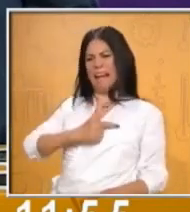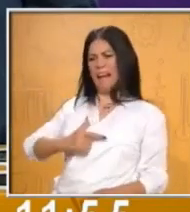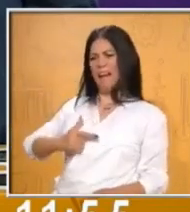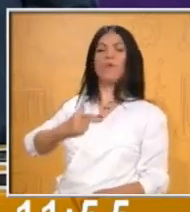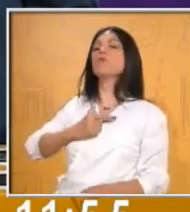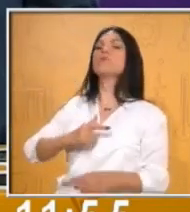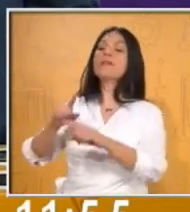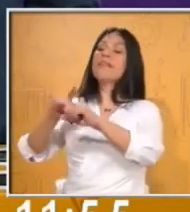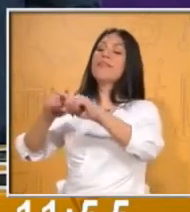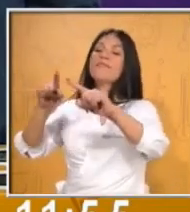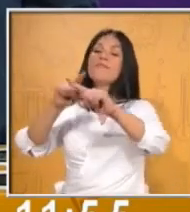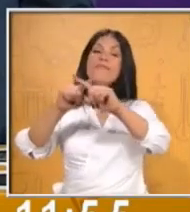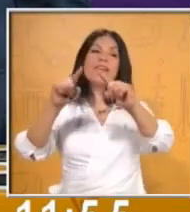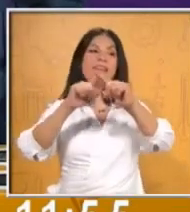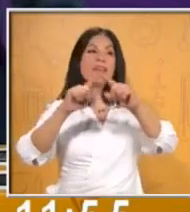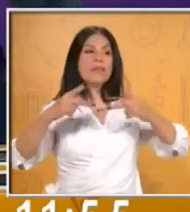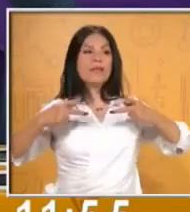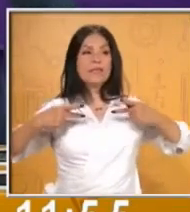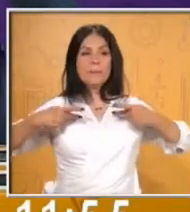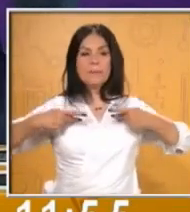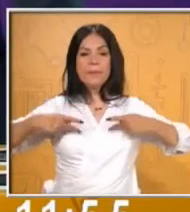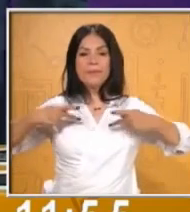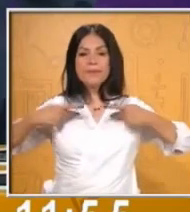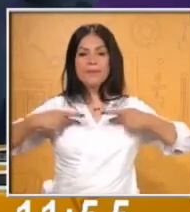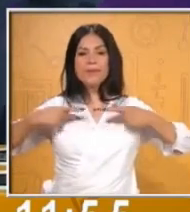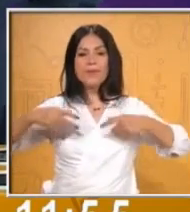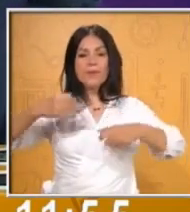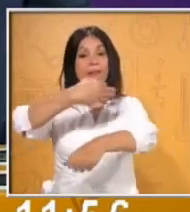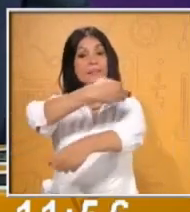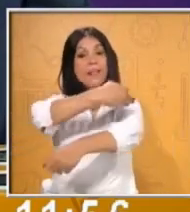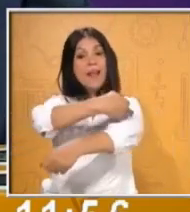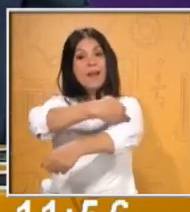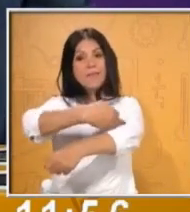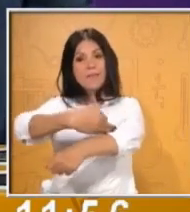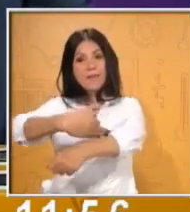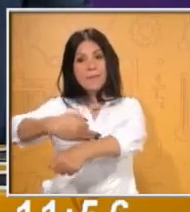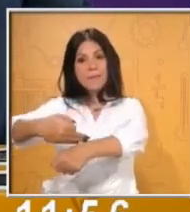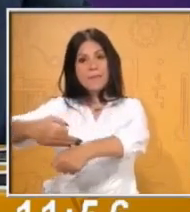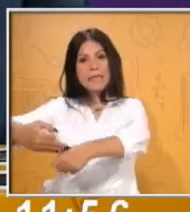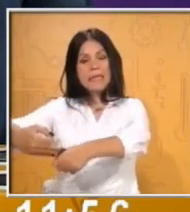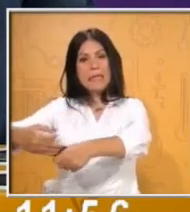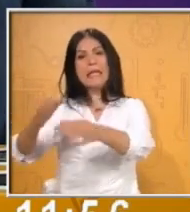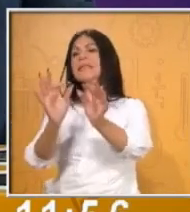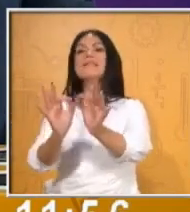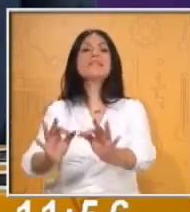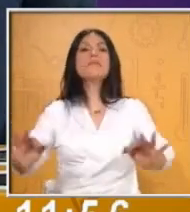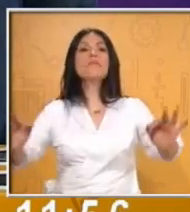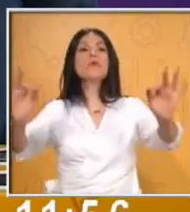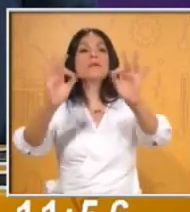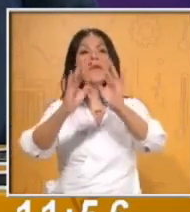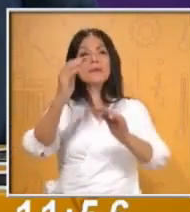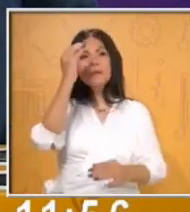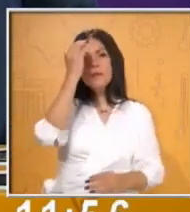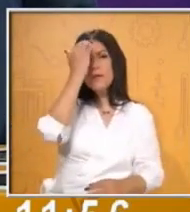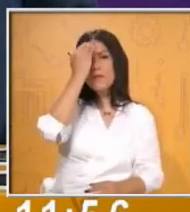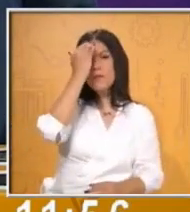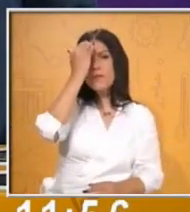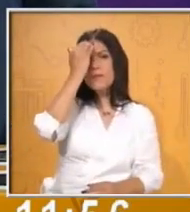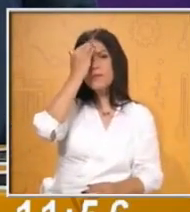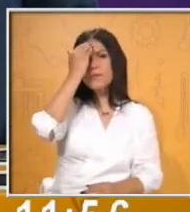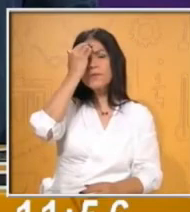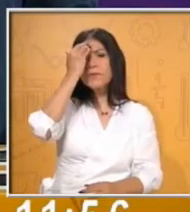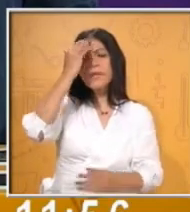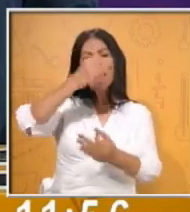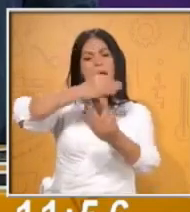Lo importante es escuchar e ir conociendo los intereses de tu familia para que entonces pueda existir un